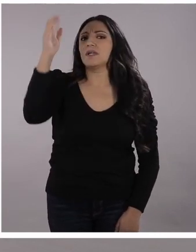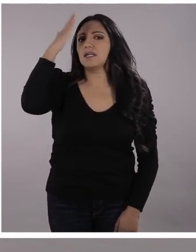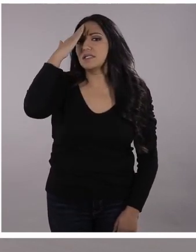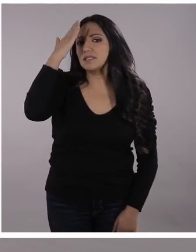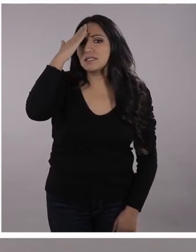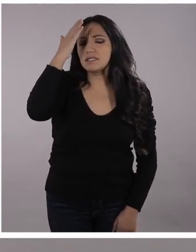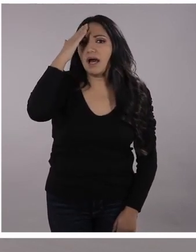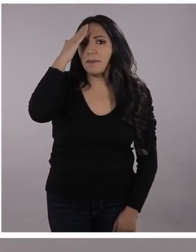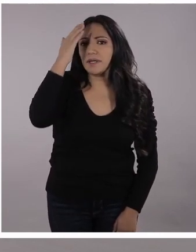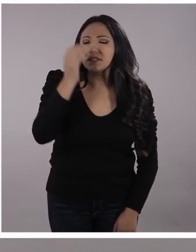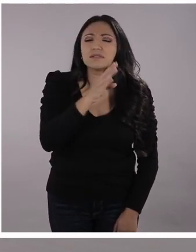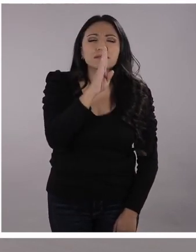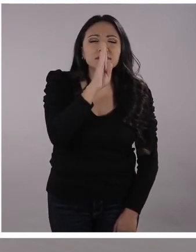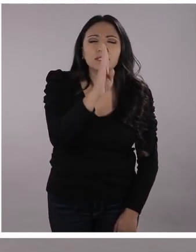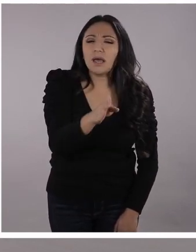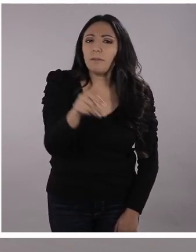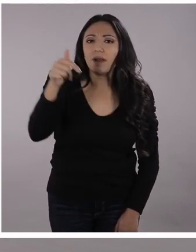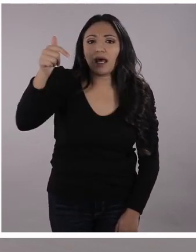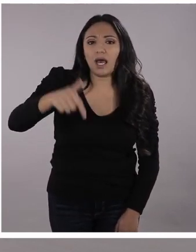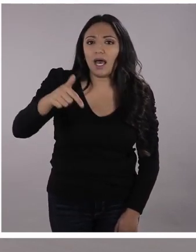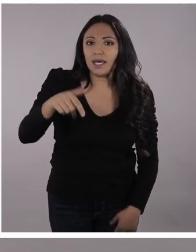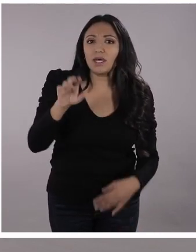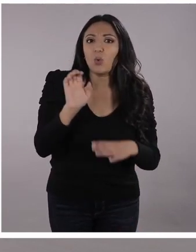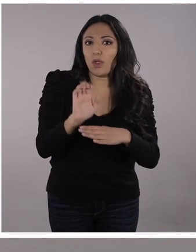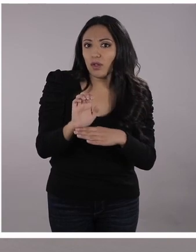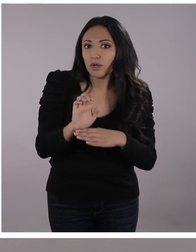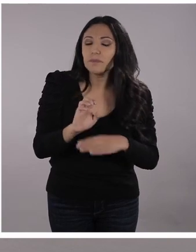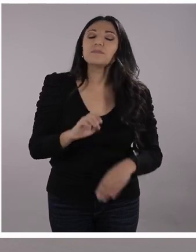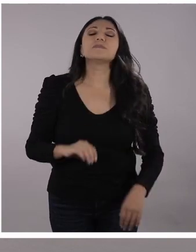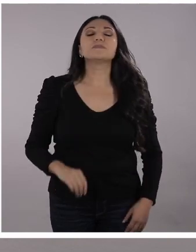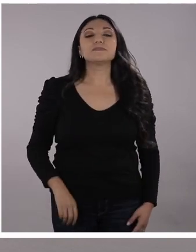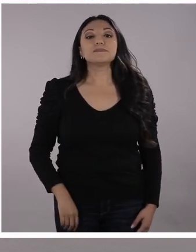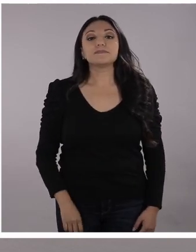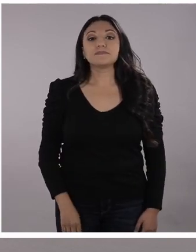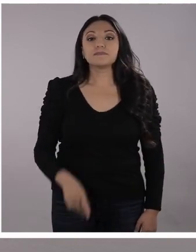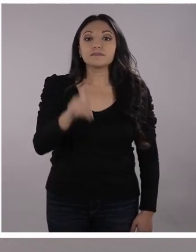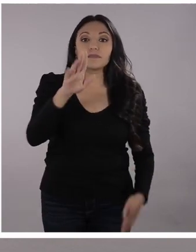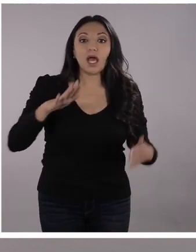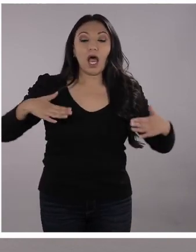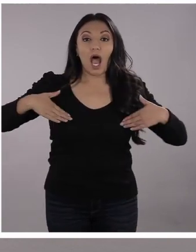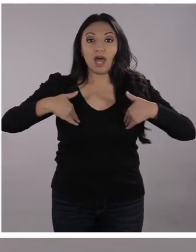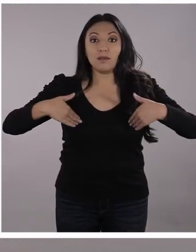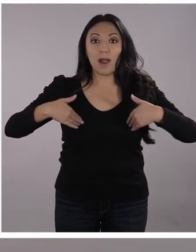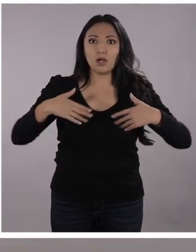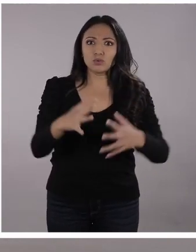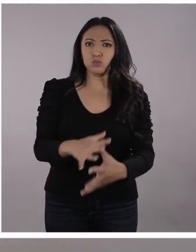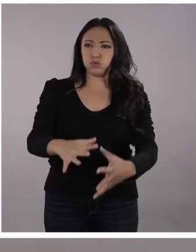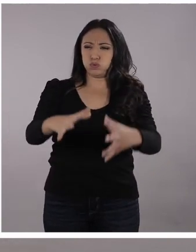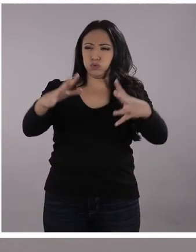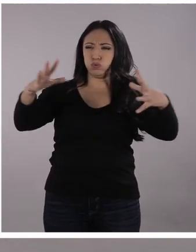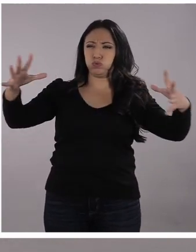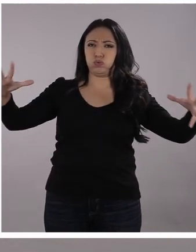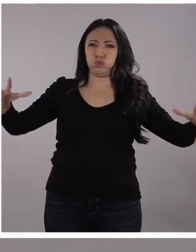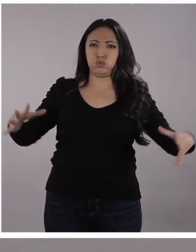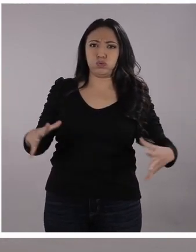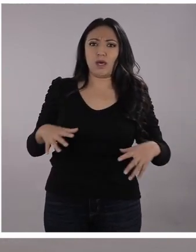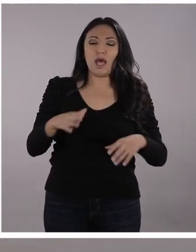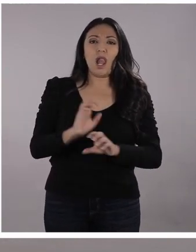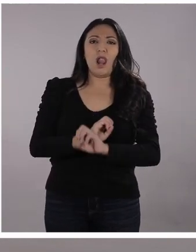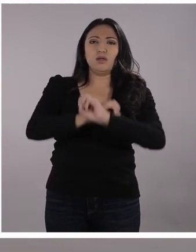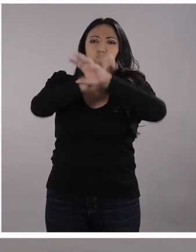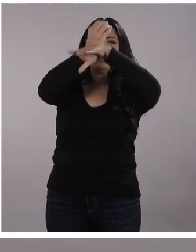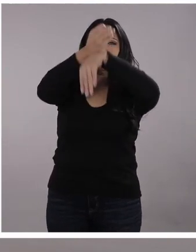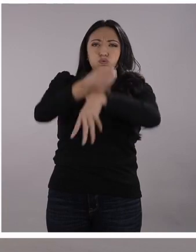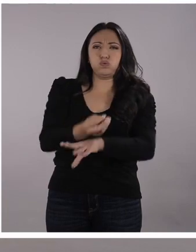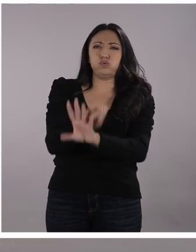saben que todo el tiempo pasa en este hermoso país. Los animales más gigantes del océano, las